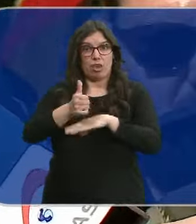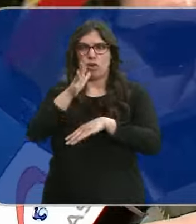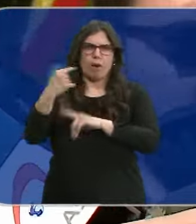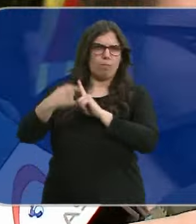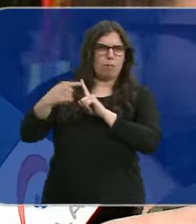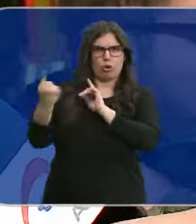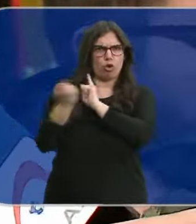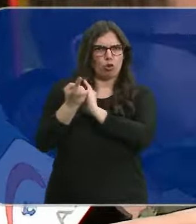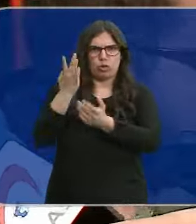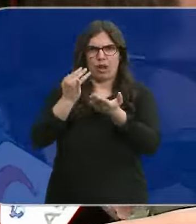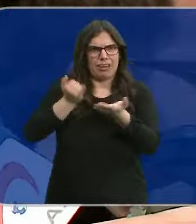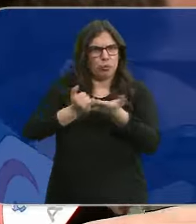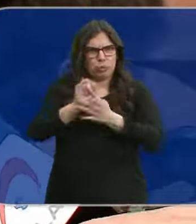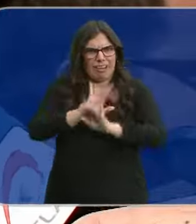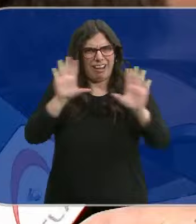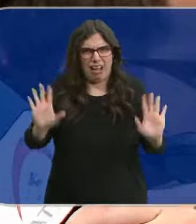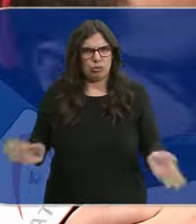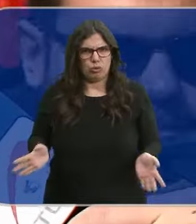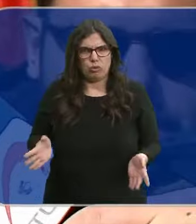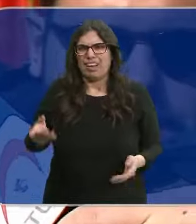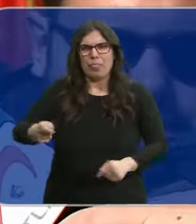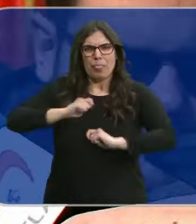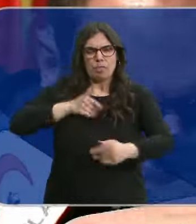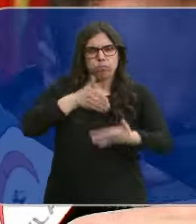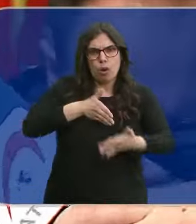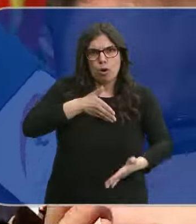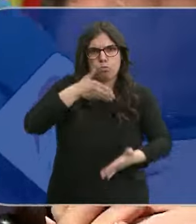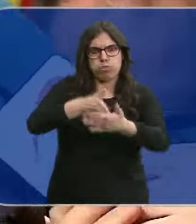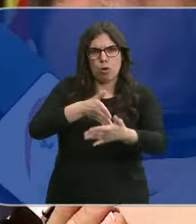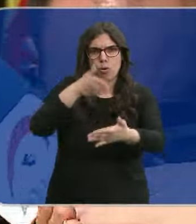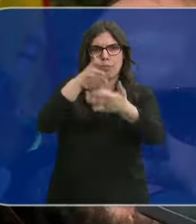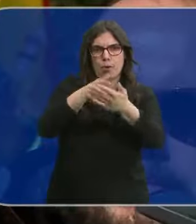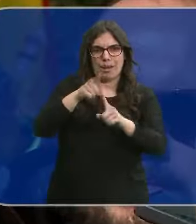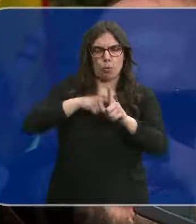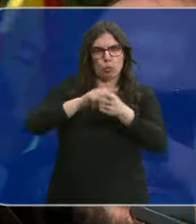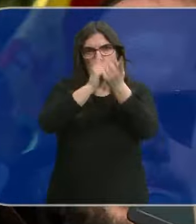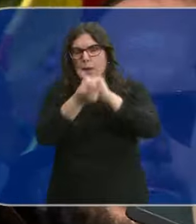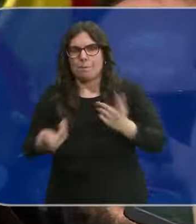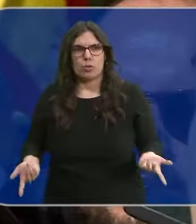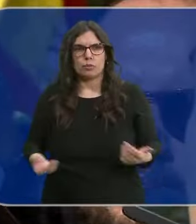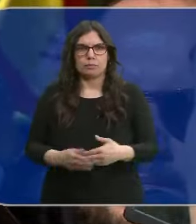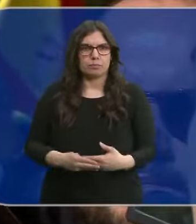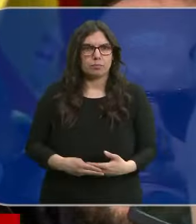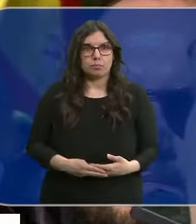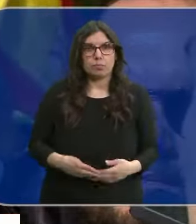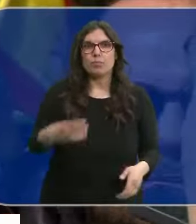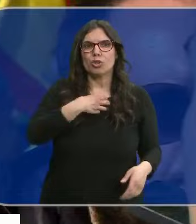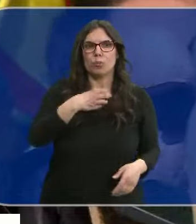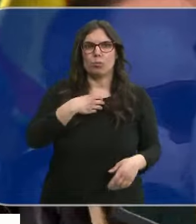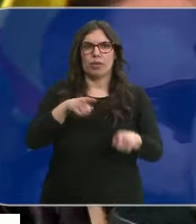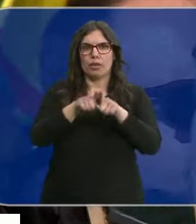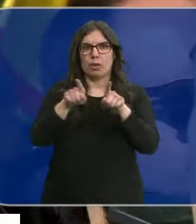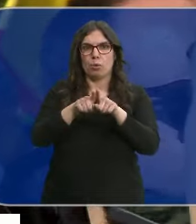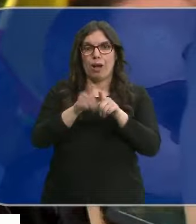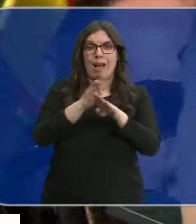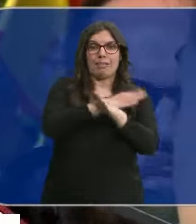hacia los agricultores. Se nos están poniendo trabas en los cambios de uso. No pueden dejar centenares de expedientes